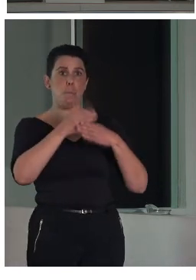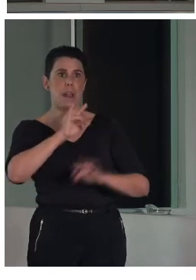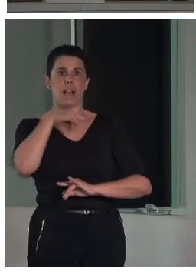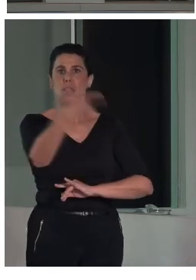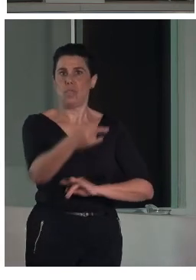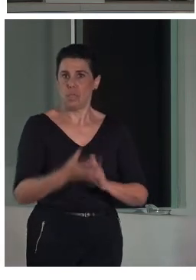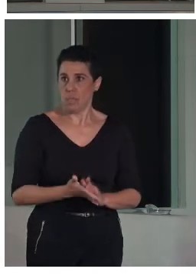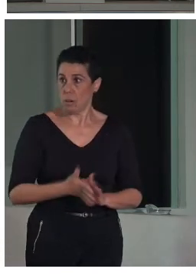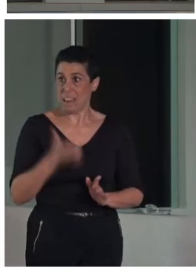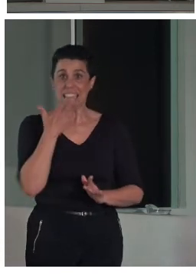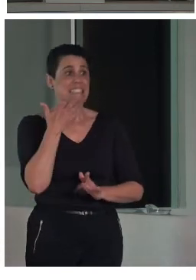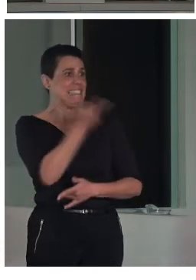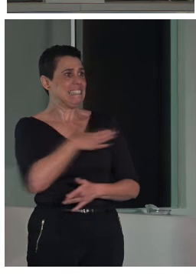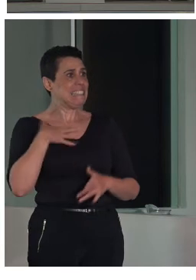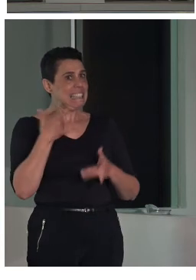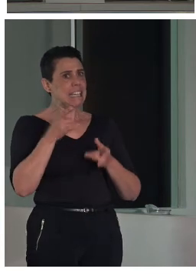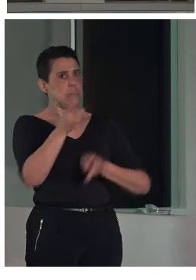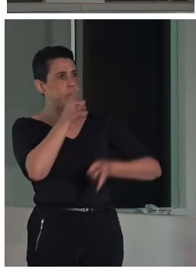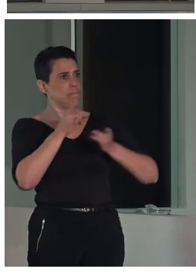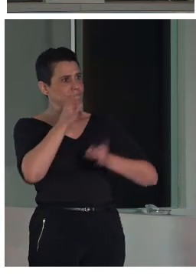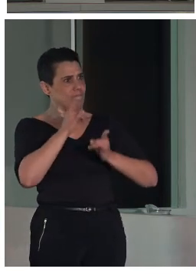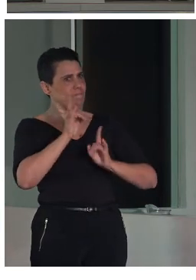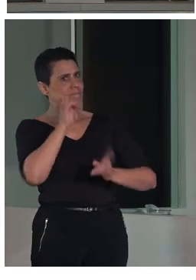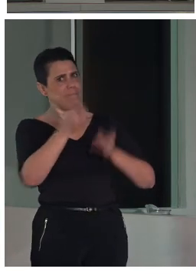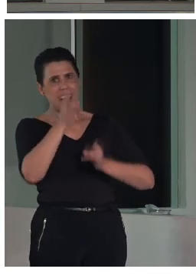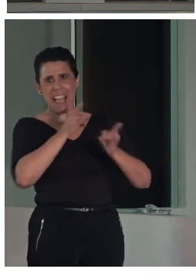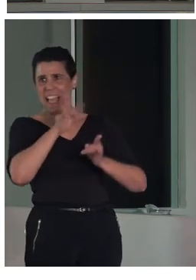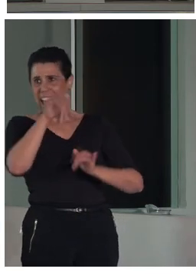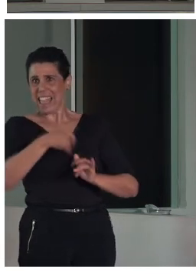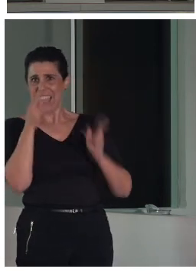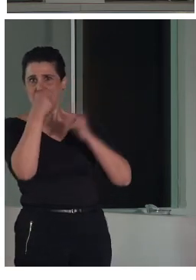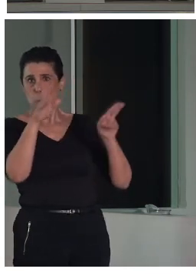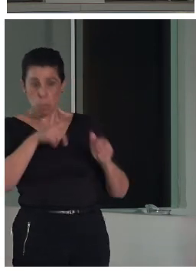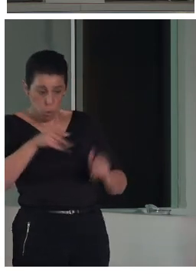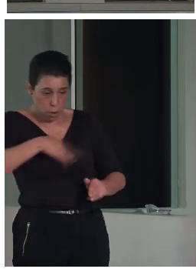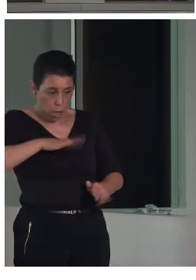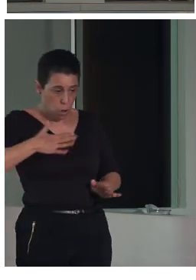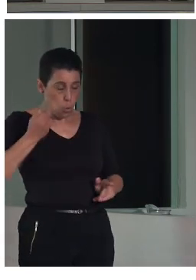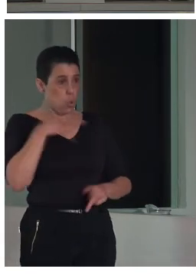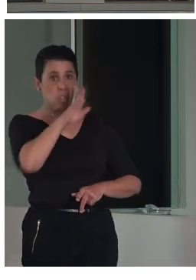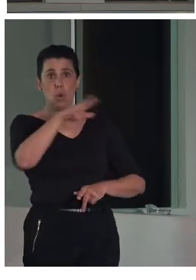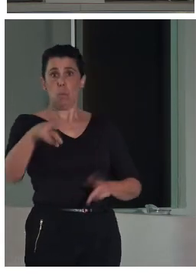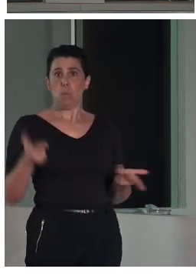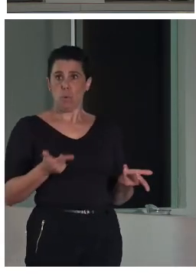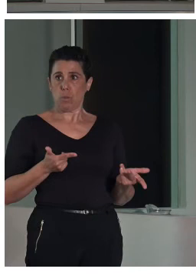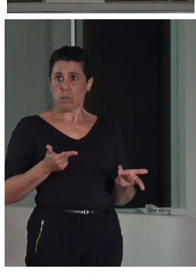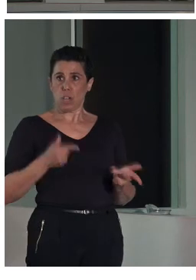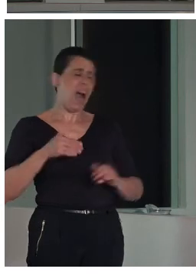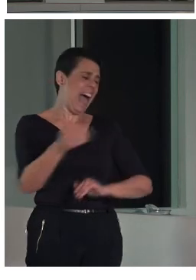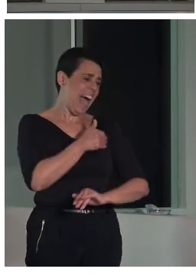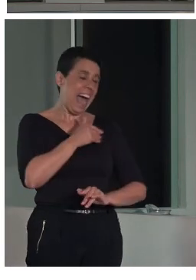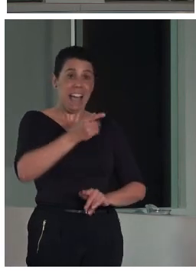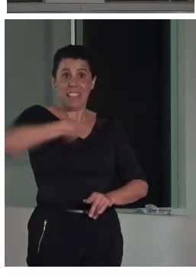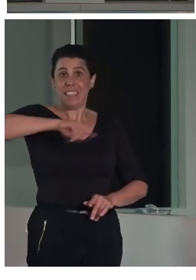tanto, si queremos atraer público de estas características a nuestros espacios, tenemos que asumir que tienen que tener estas características